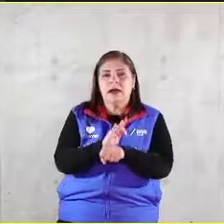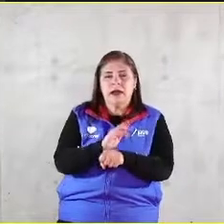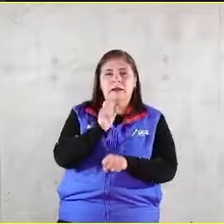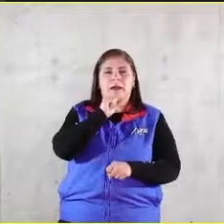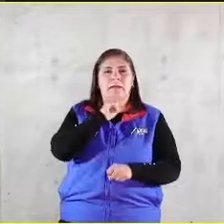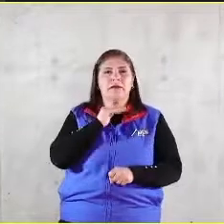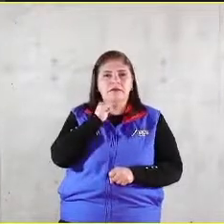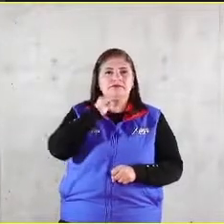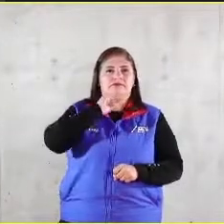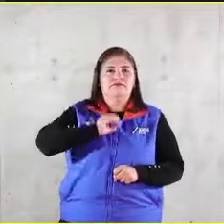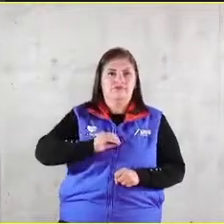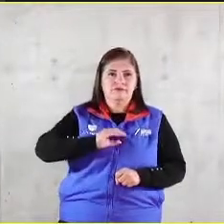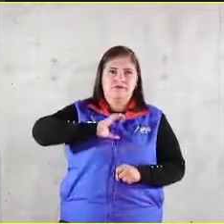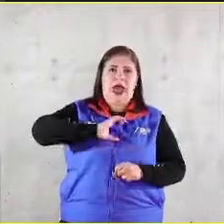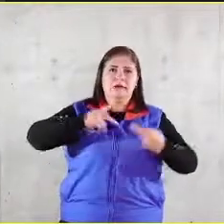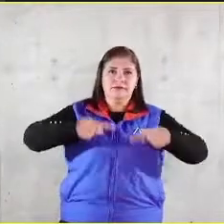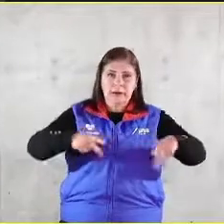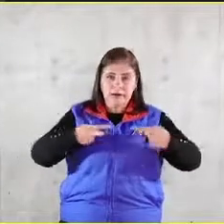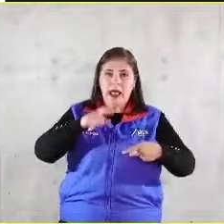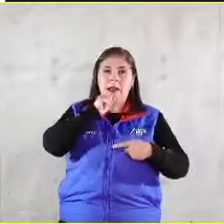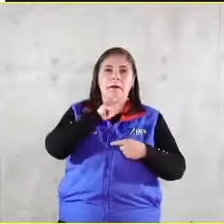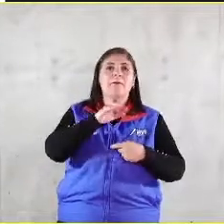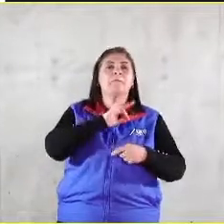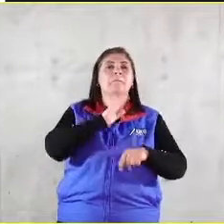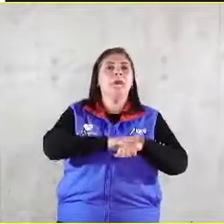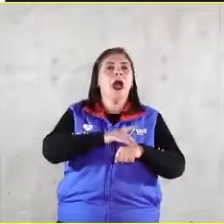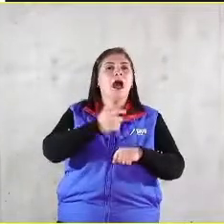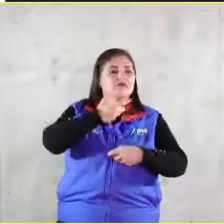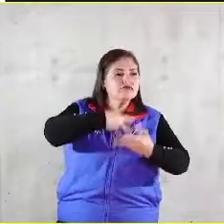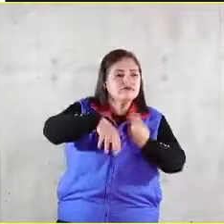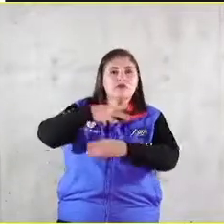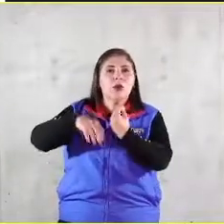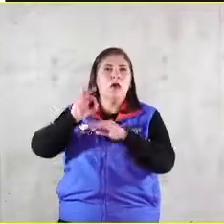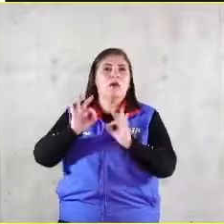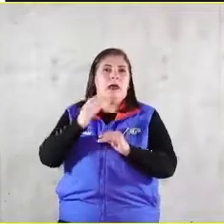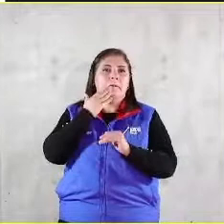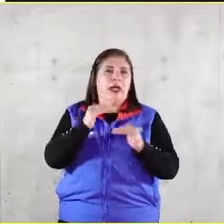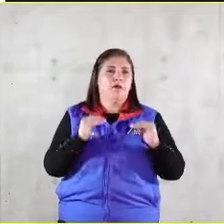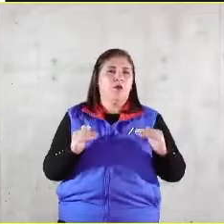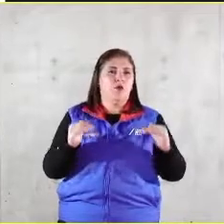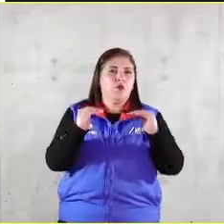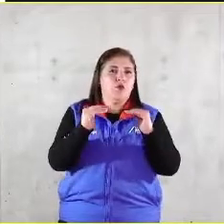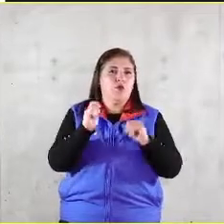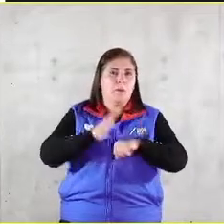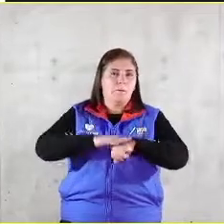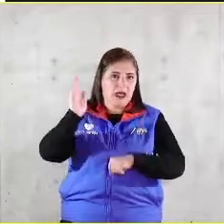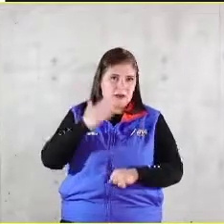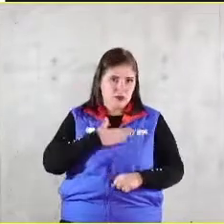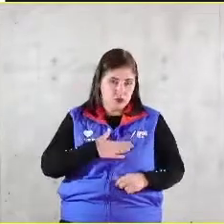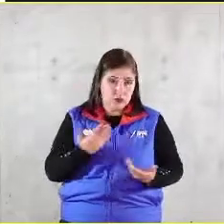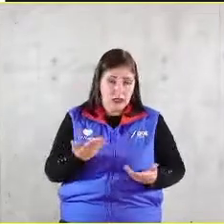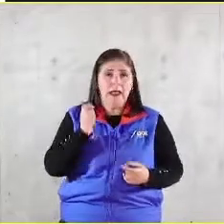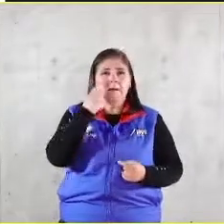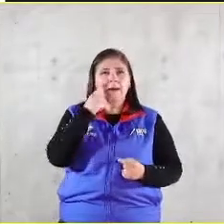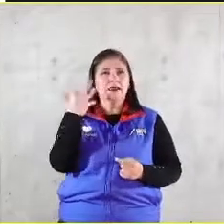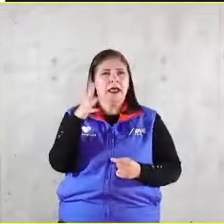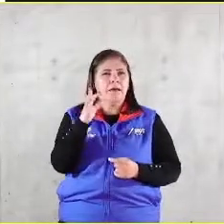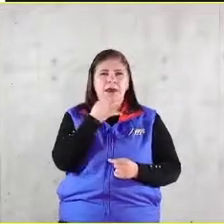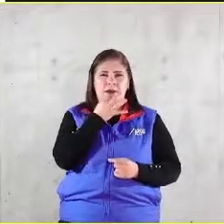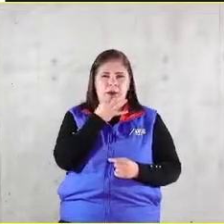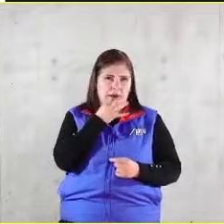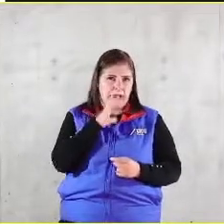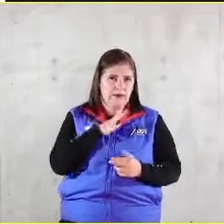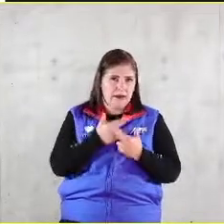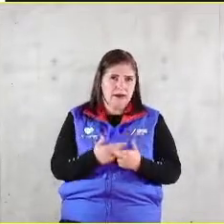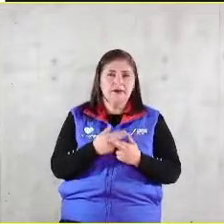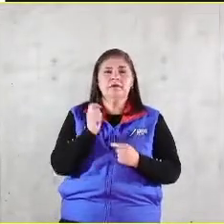persona y una mejor distribución de la riqueza para finalizar en estos 10 minutos que nos quedan un